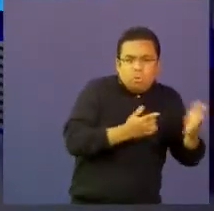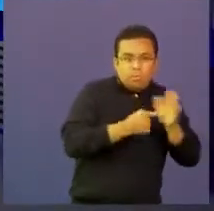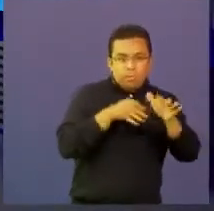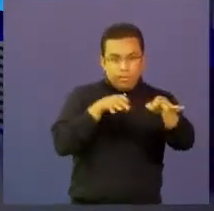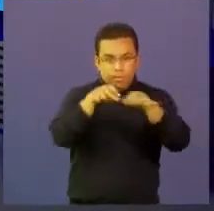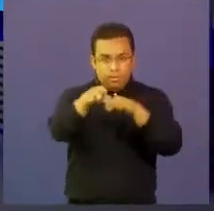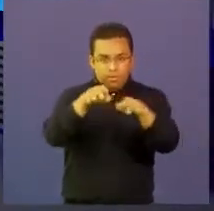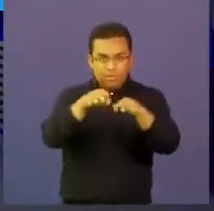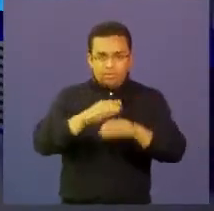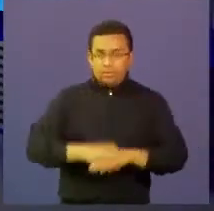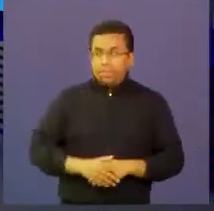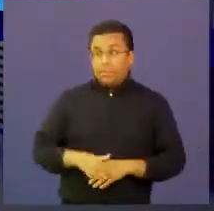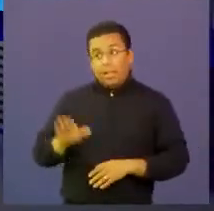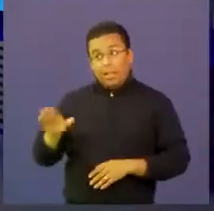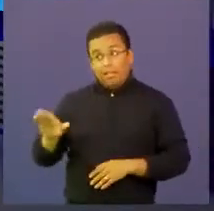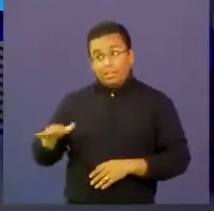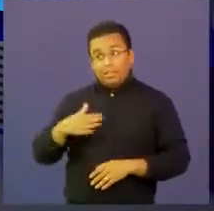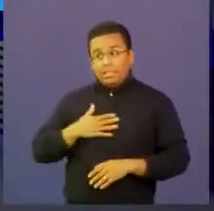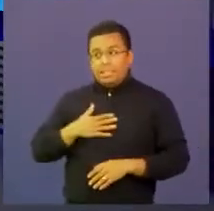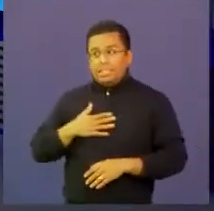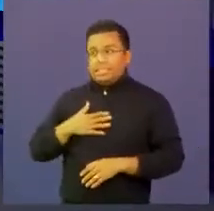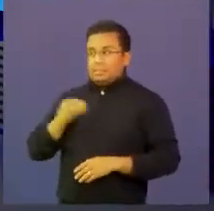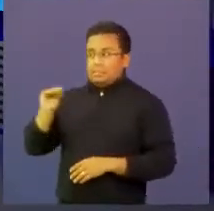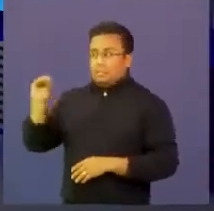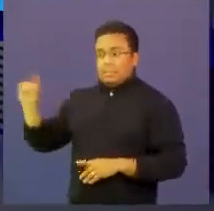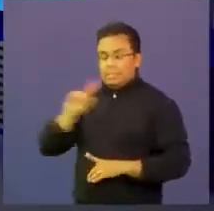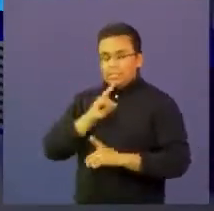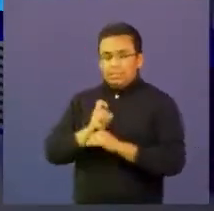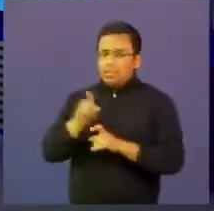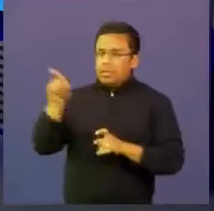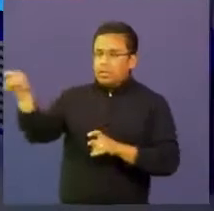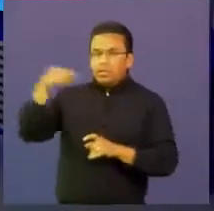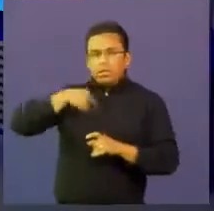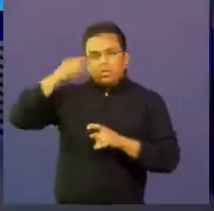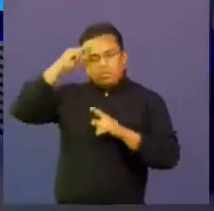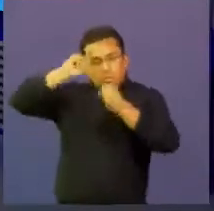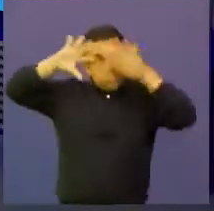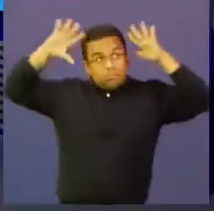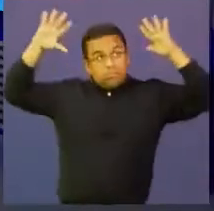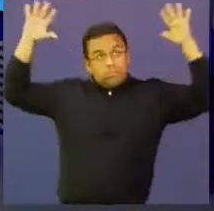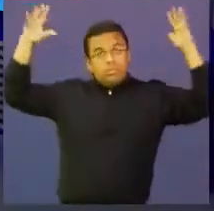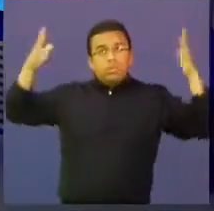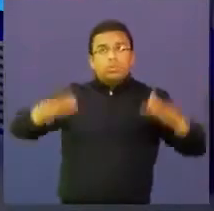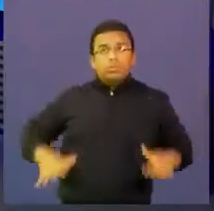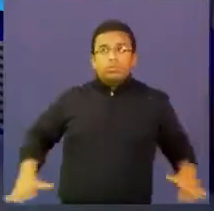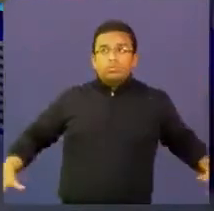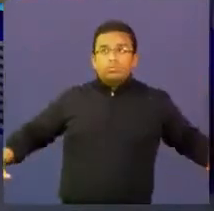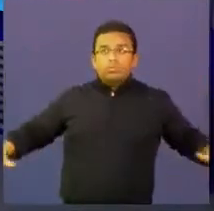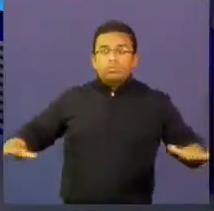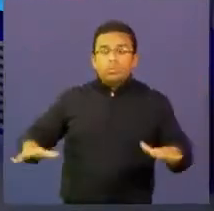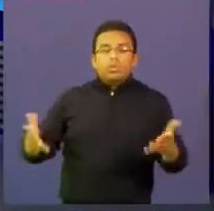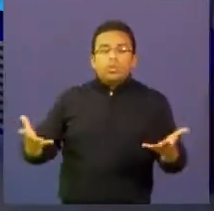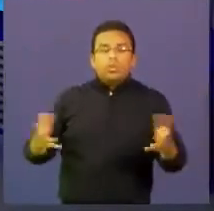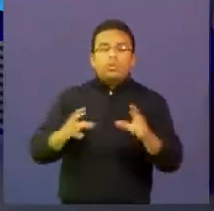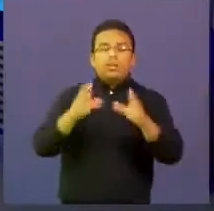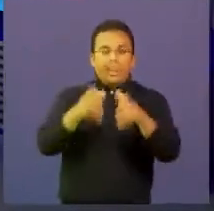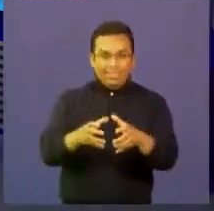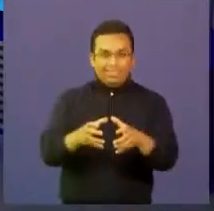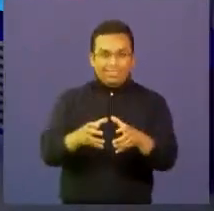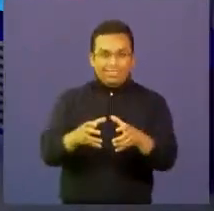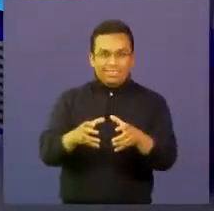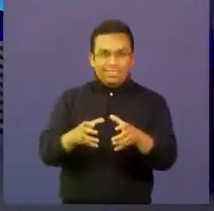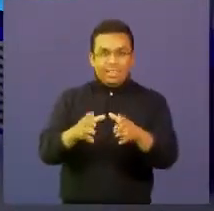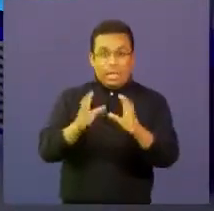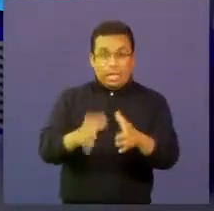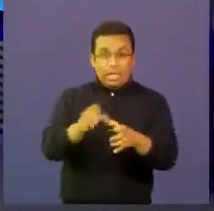difícil hoy en este momento. Quiero que ustedes se imaginen que ustedes están en un área de, en un aula de clase con niños de